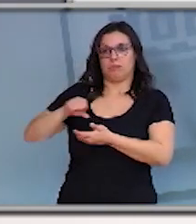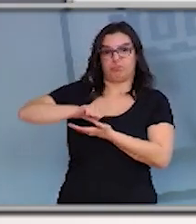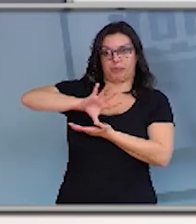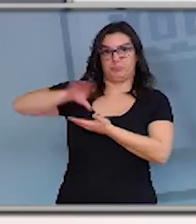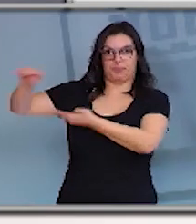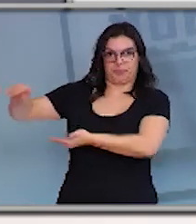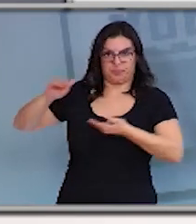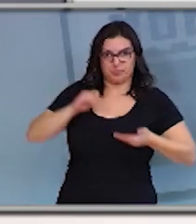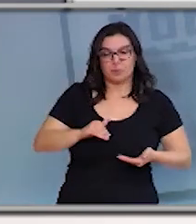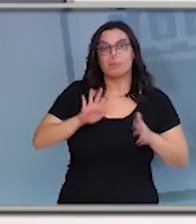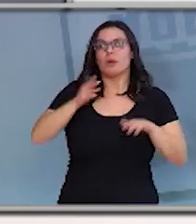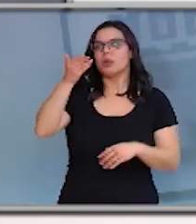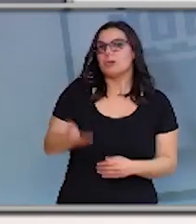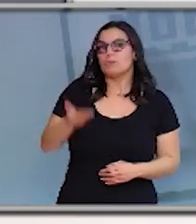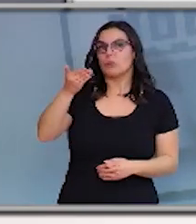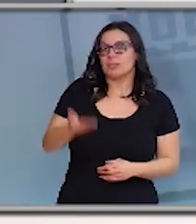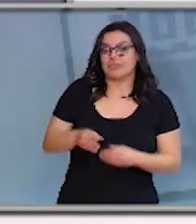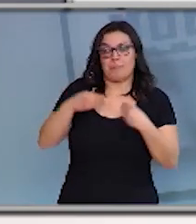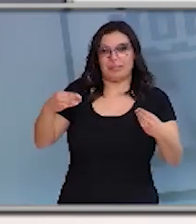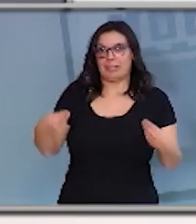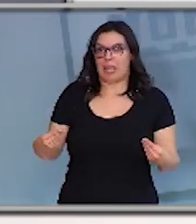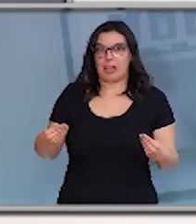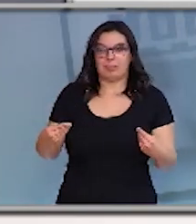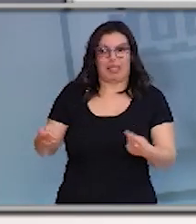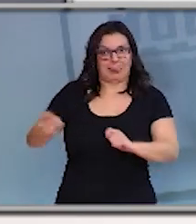é importante que tengamos todos estes